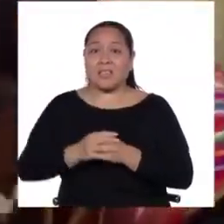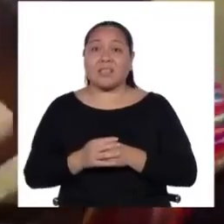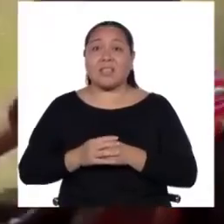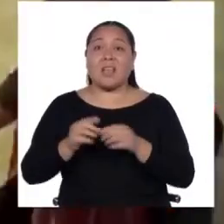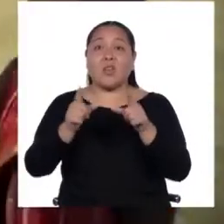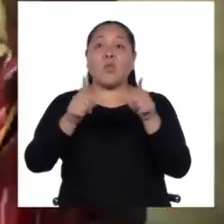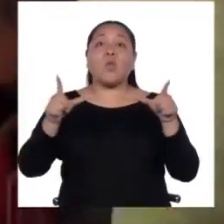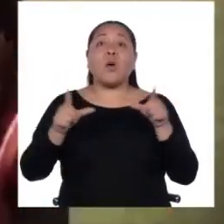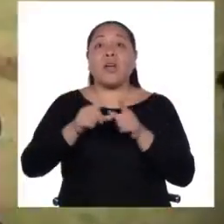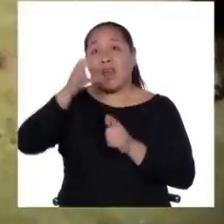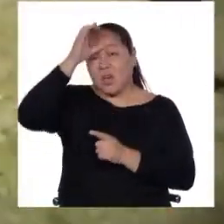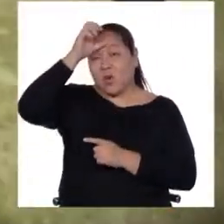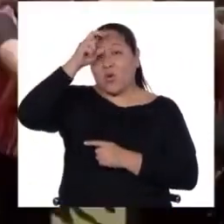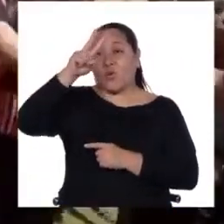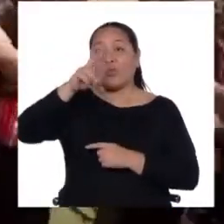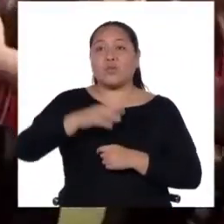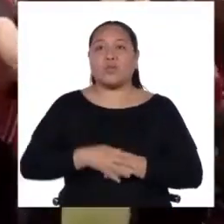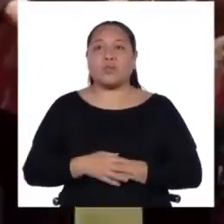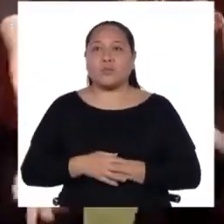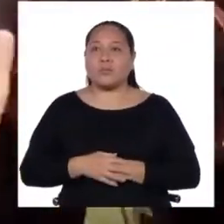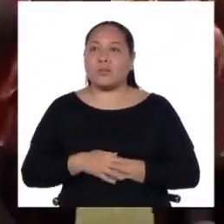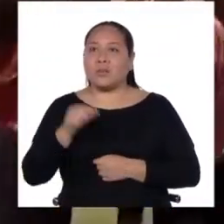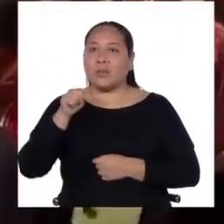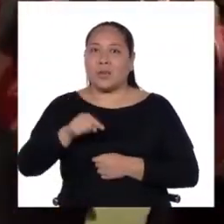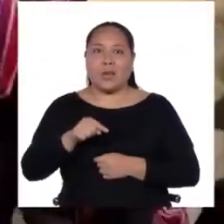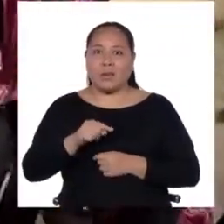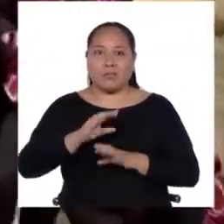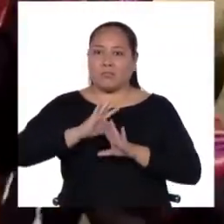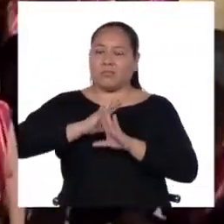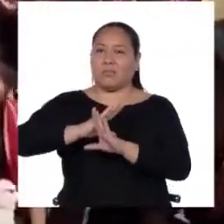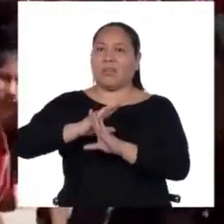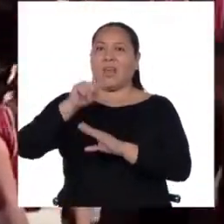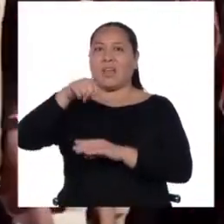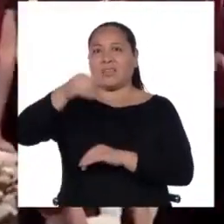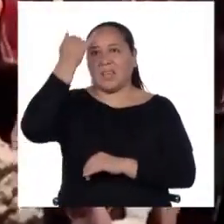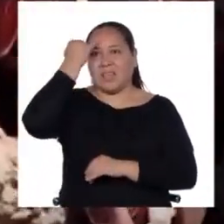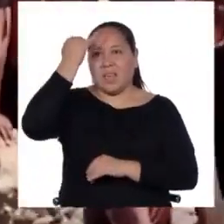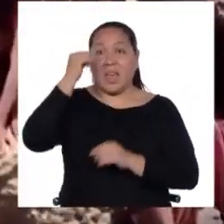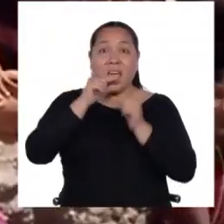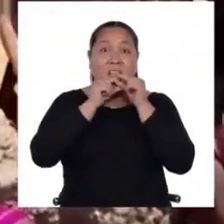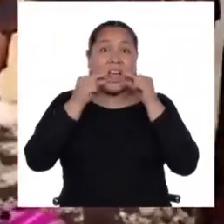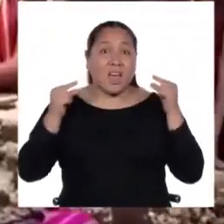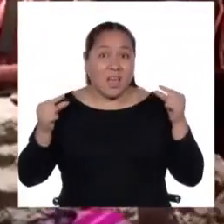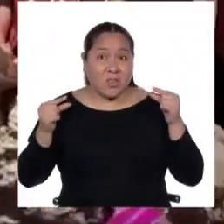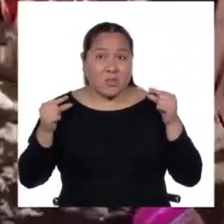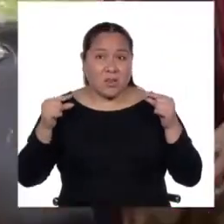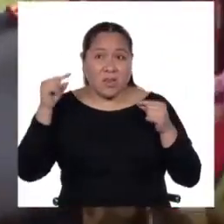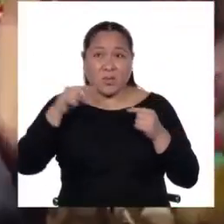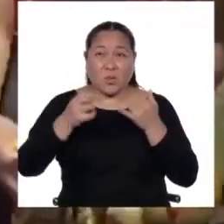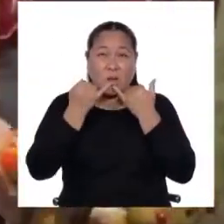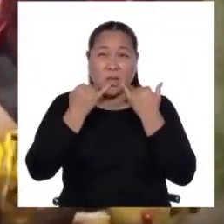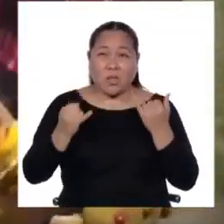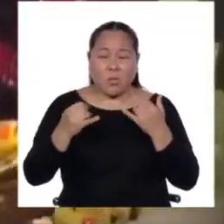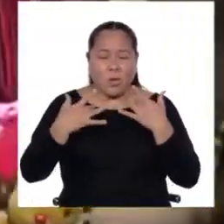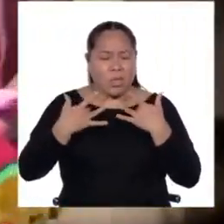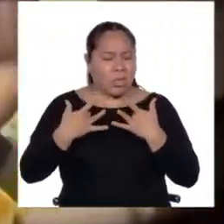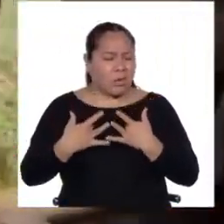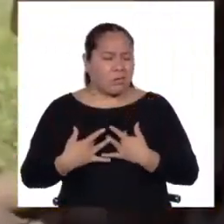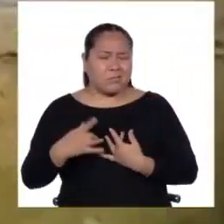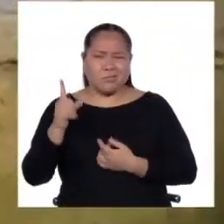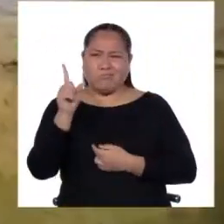Espinar en el Cusco que contradice esa idea que afirma que el quechua es un idioma triste.